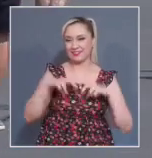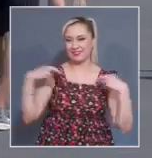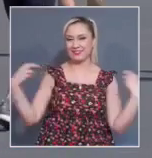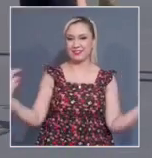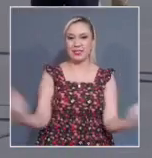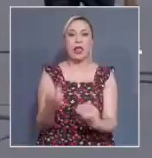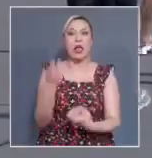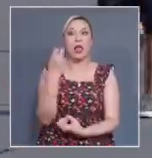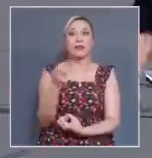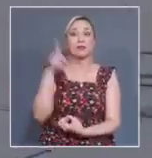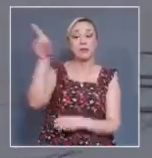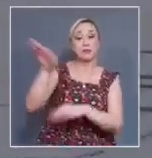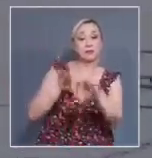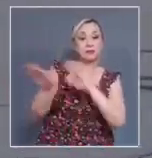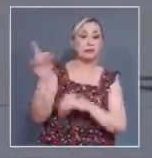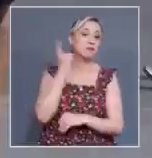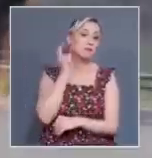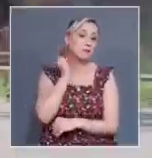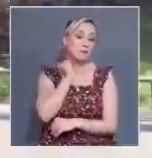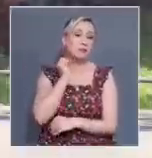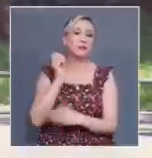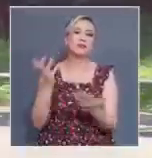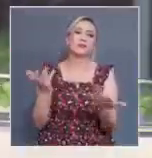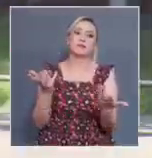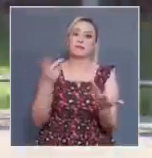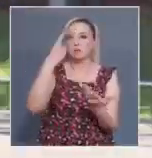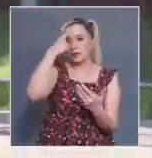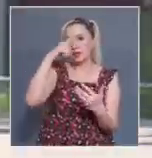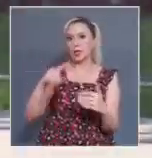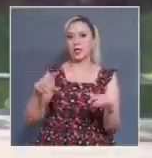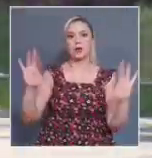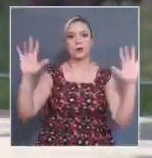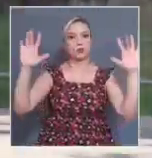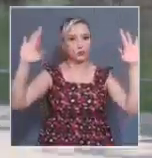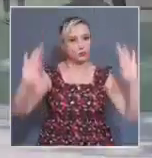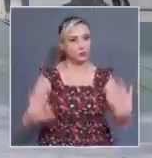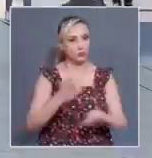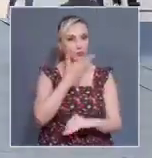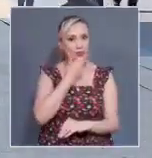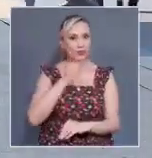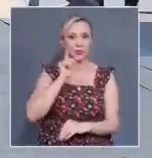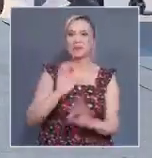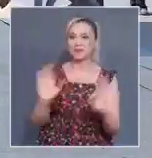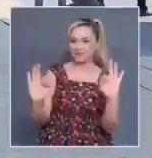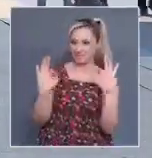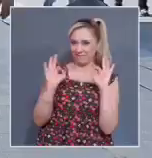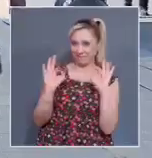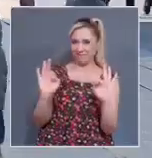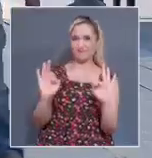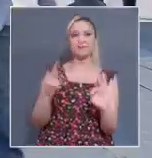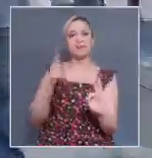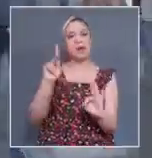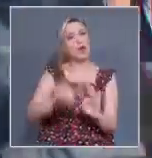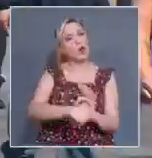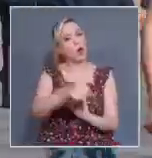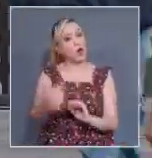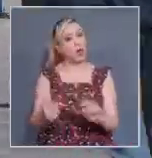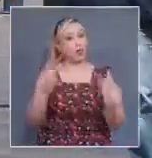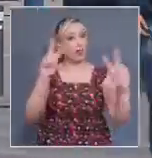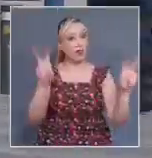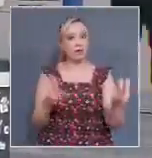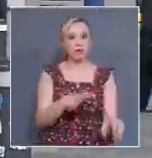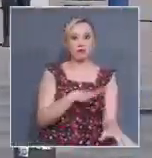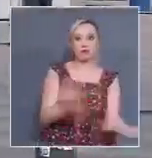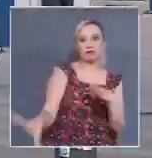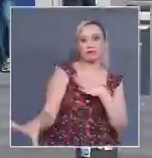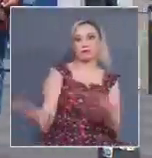se ha hecho, por ejemplo, en materia de paridad, con buena aceptación. Sin embargo, respecto a otros temas, ha habido resistencias, pero a su vez